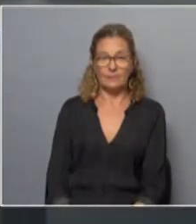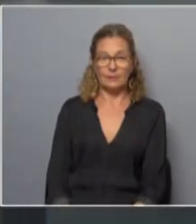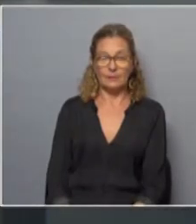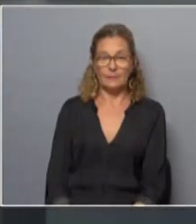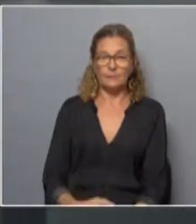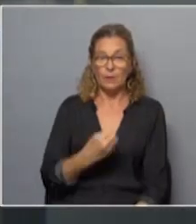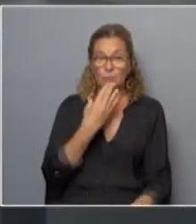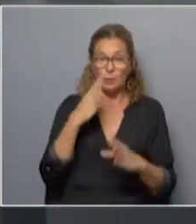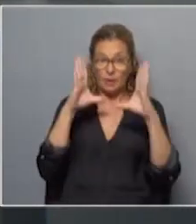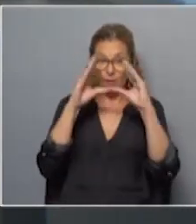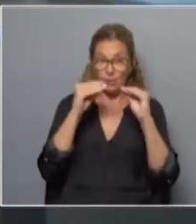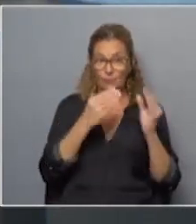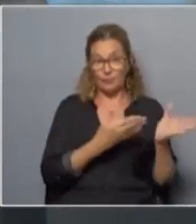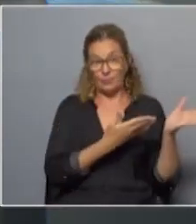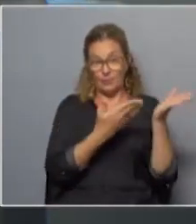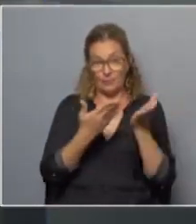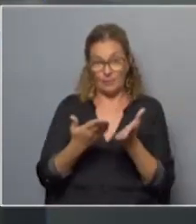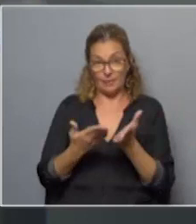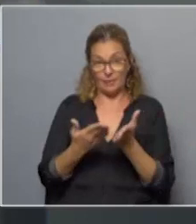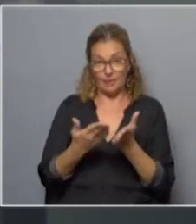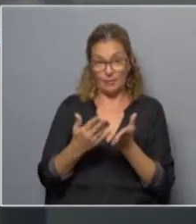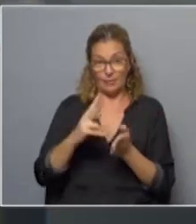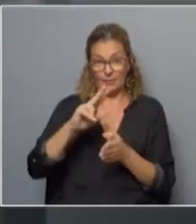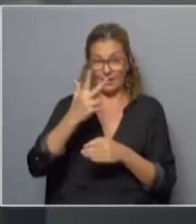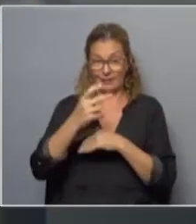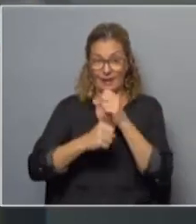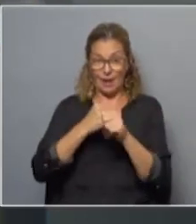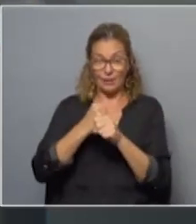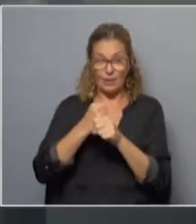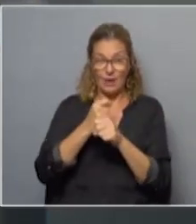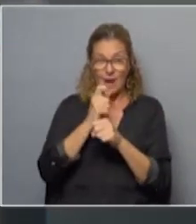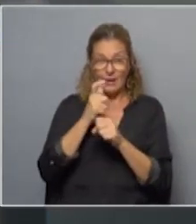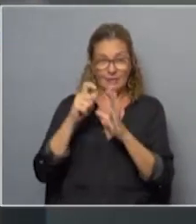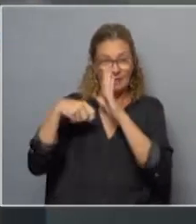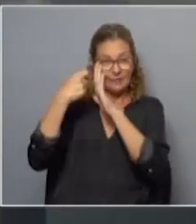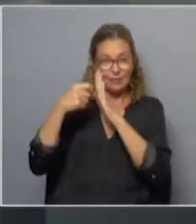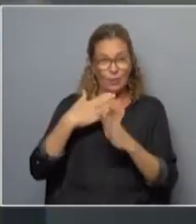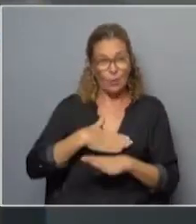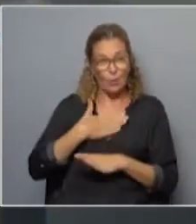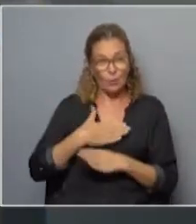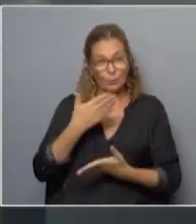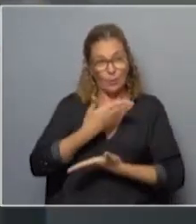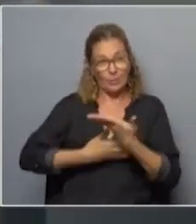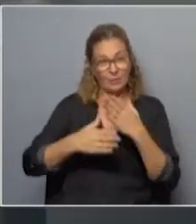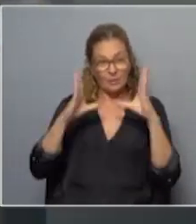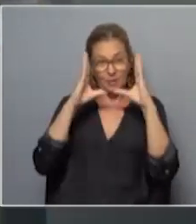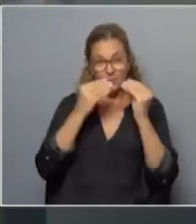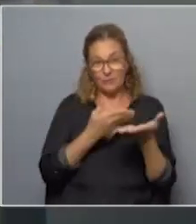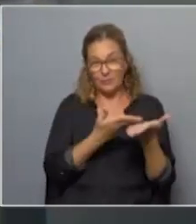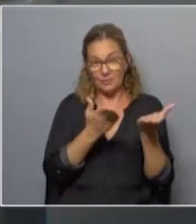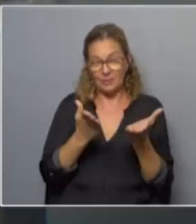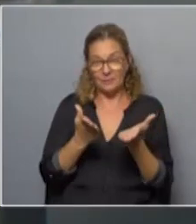Bueno, muy buenas noches, bienvenidos y bienvenidas a este tercer ciclo de La Letra Chica. un gusto enorme estar compartiendo esta noche con ustedes.